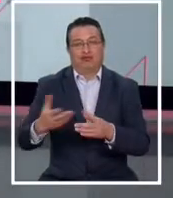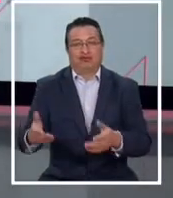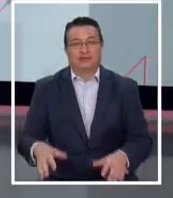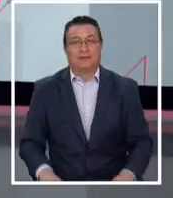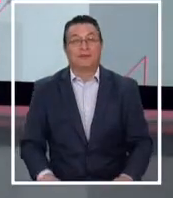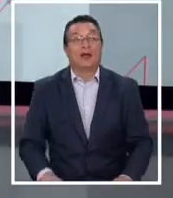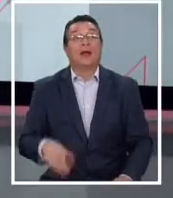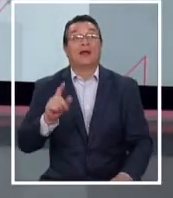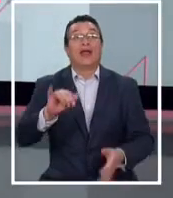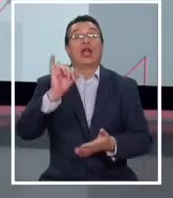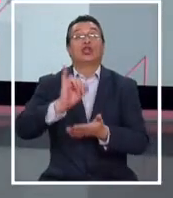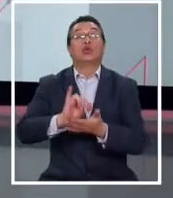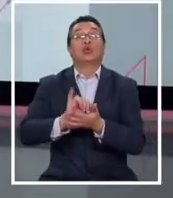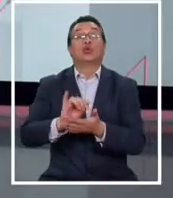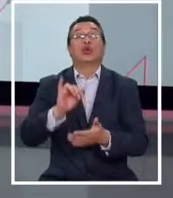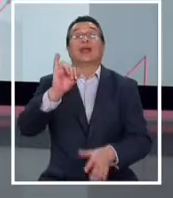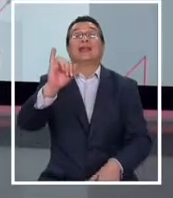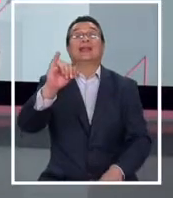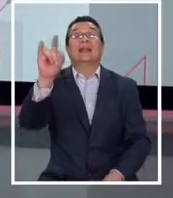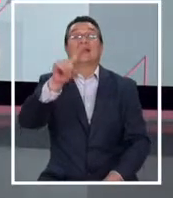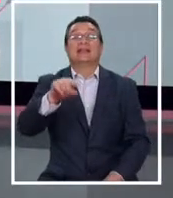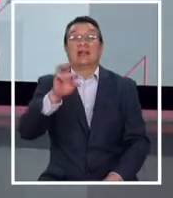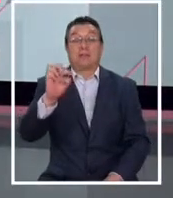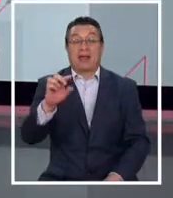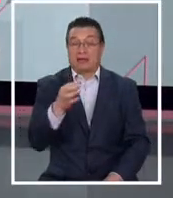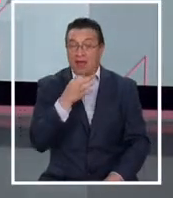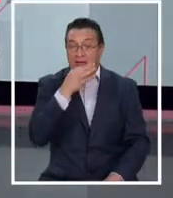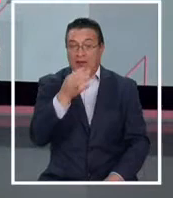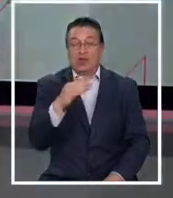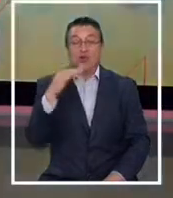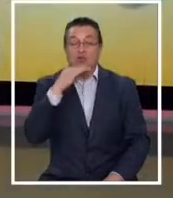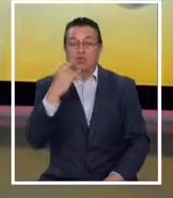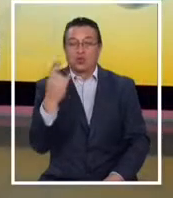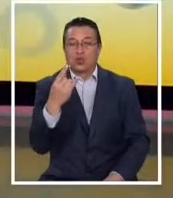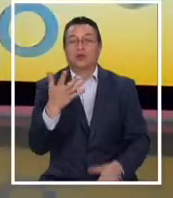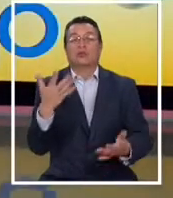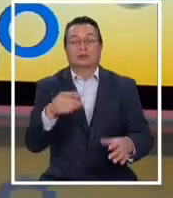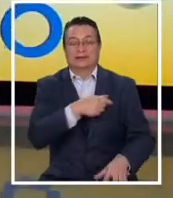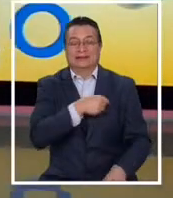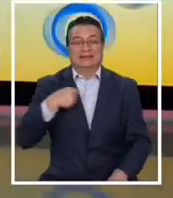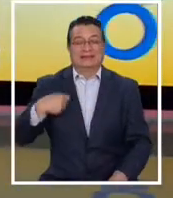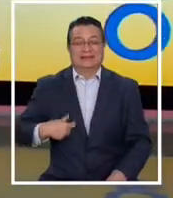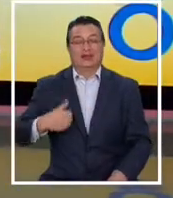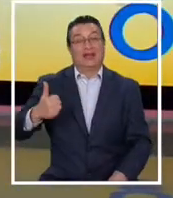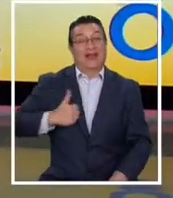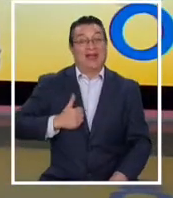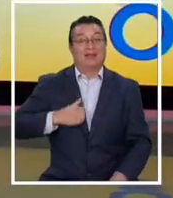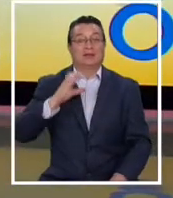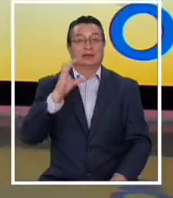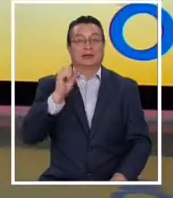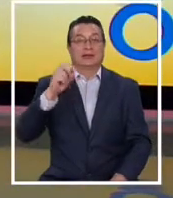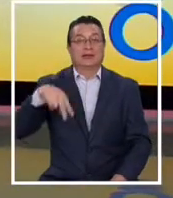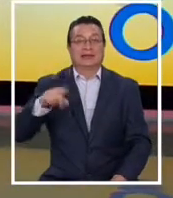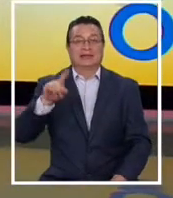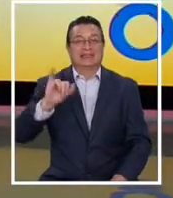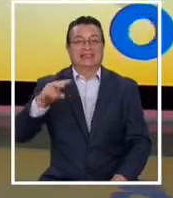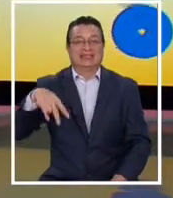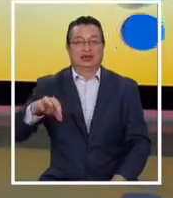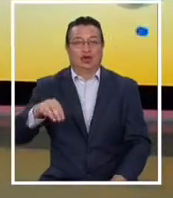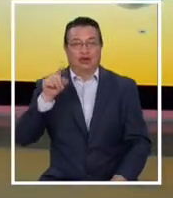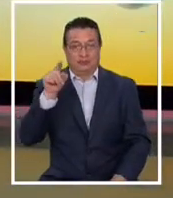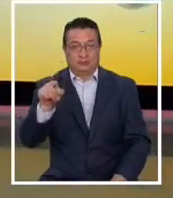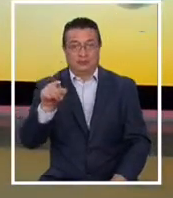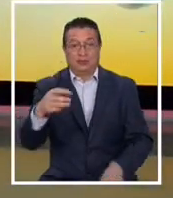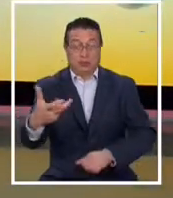Y el Instituto de Salud Pública autorizó esta tarde el uso de emergencia de la vacuna del laboratorio chino-canadiense CanSino. El antídoto, que